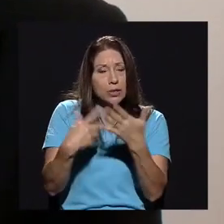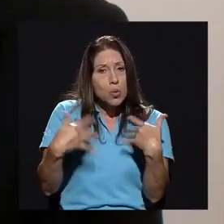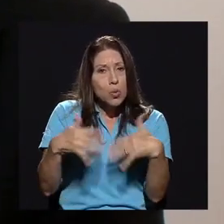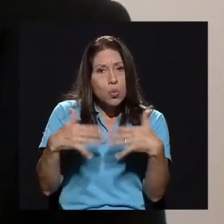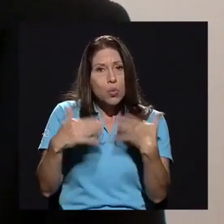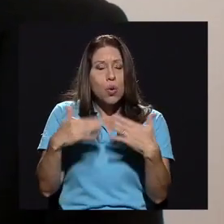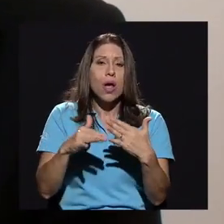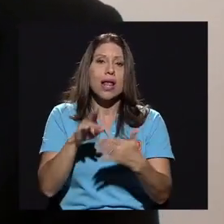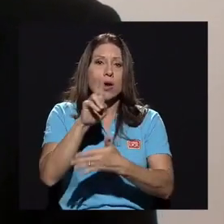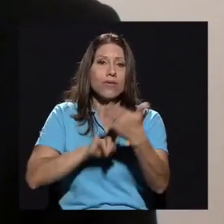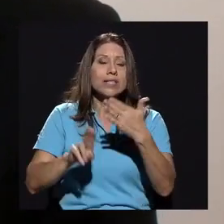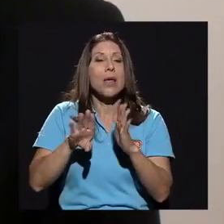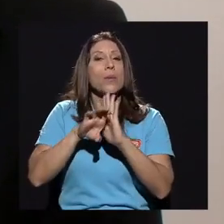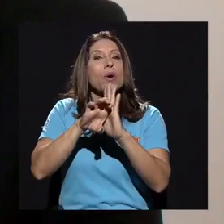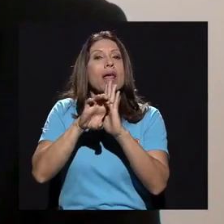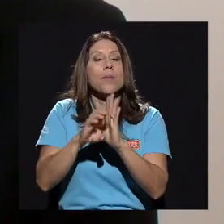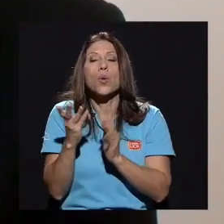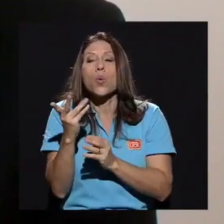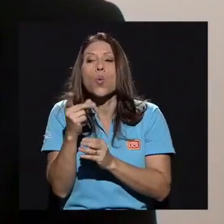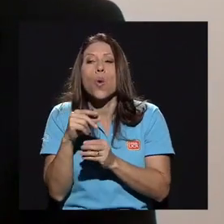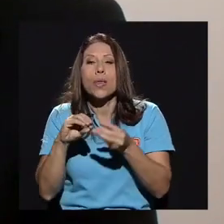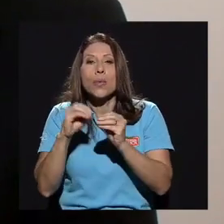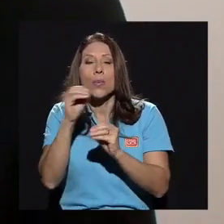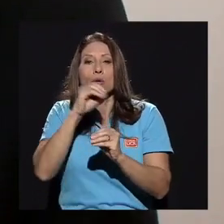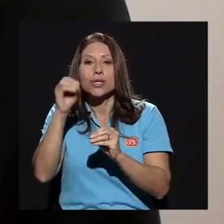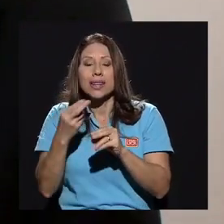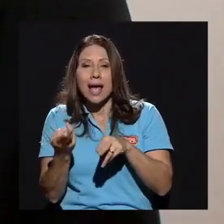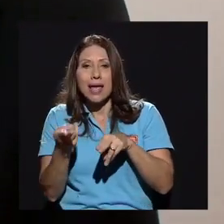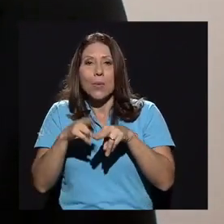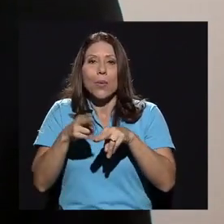como el asunto de la definición del porcentaje de anualidad.